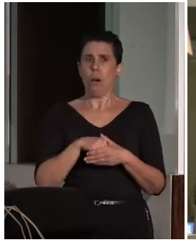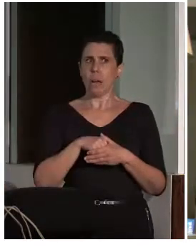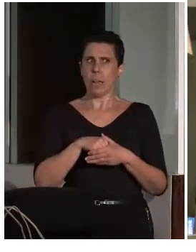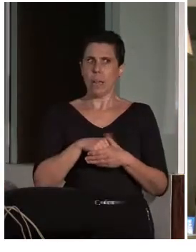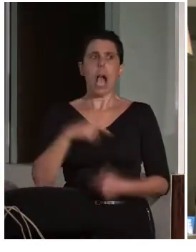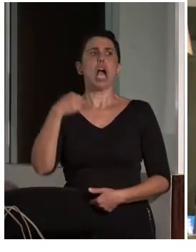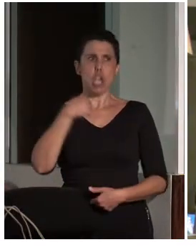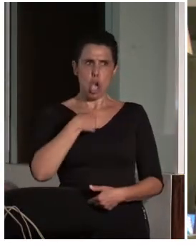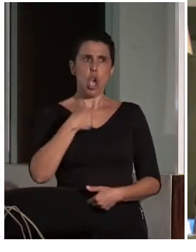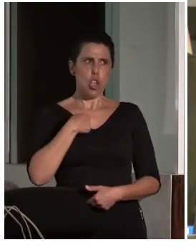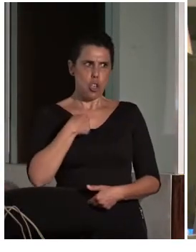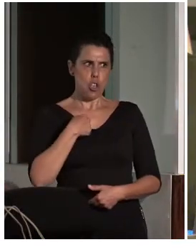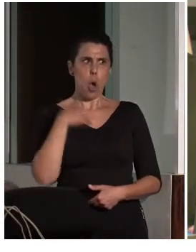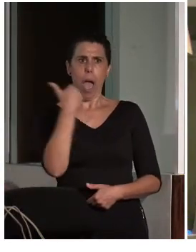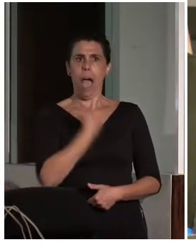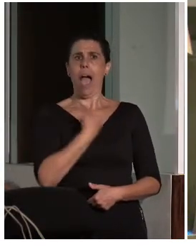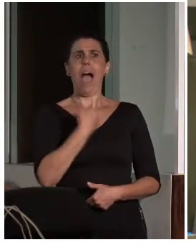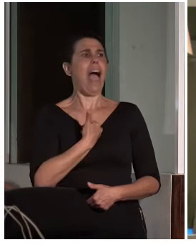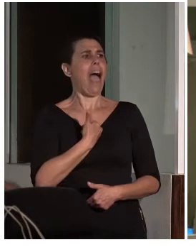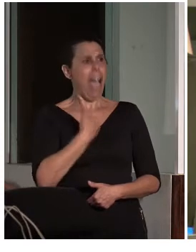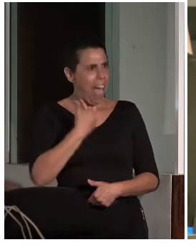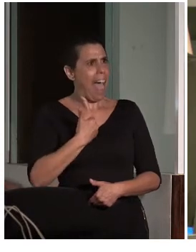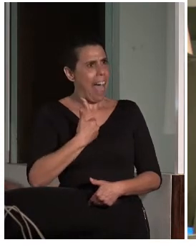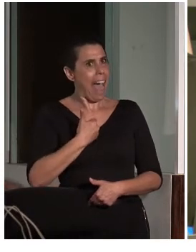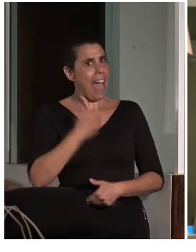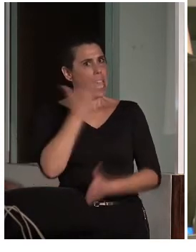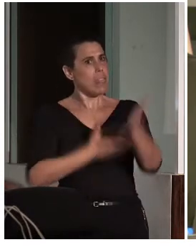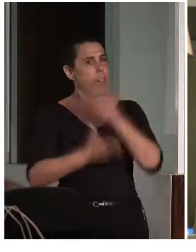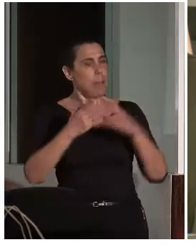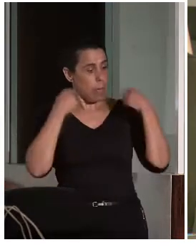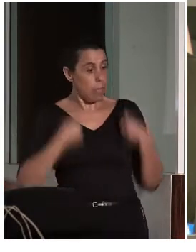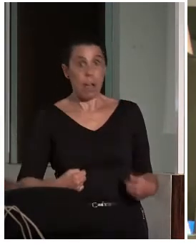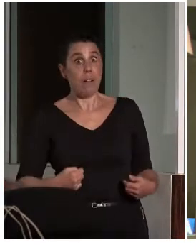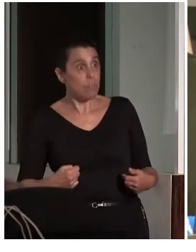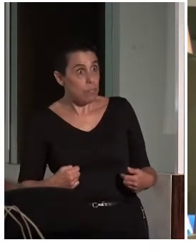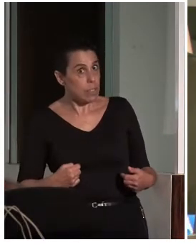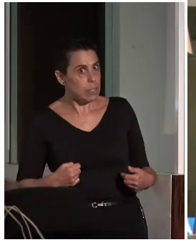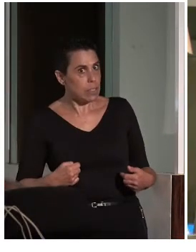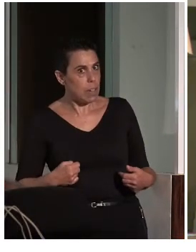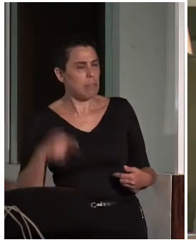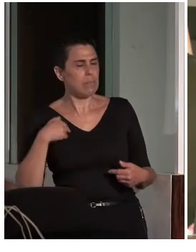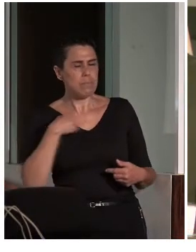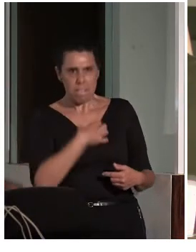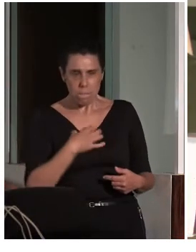discapacidad física. Me ha costado mucho trabajo y mucho entrenamiento